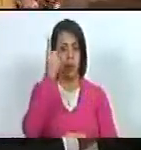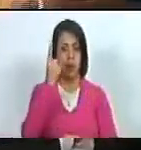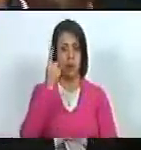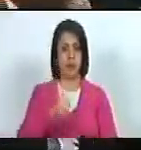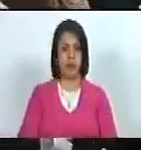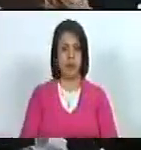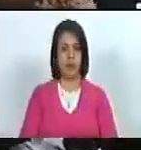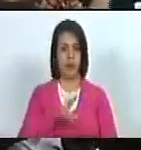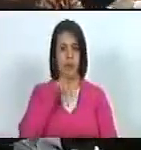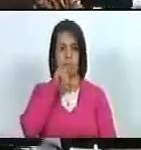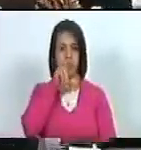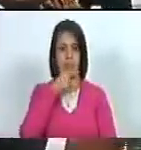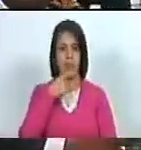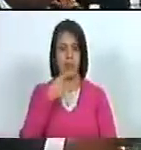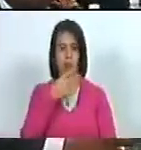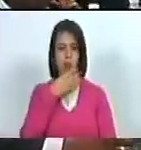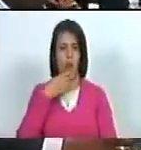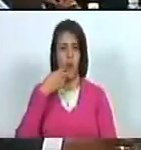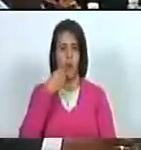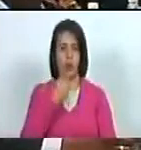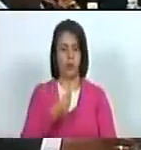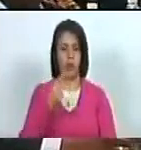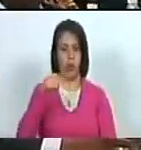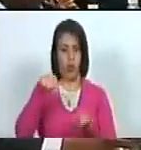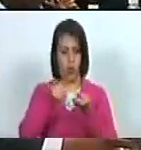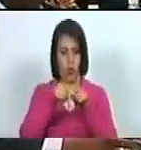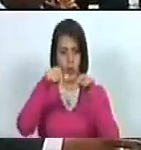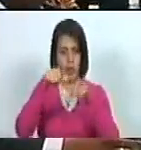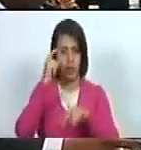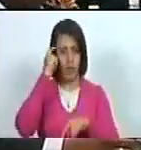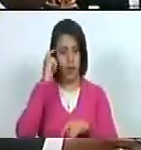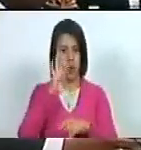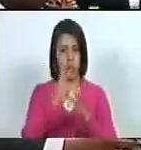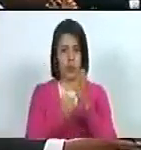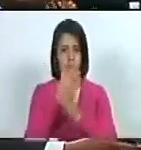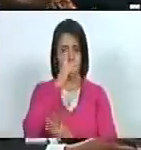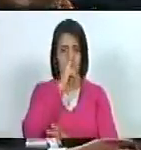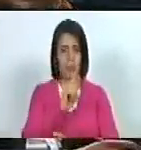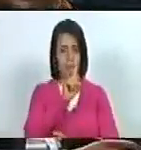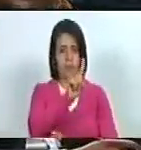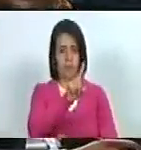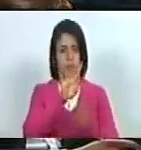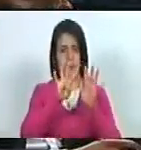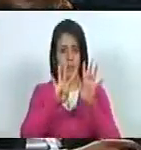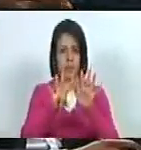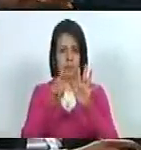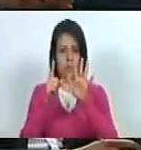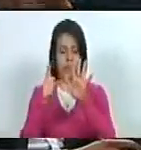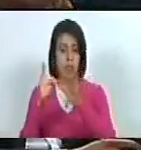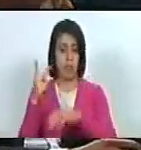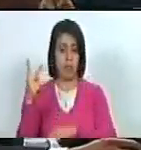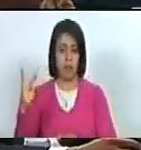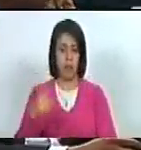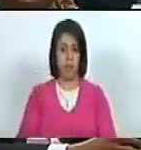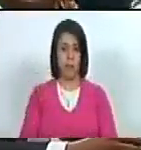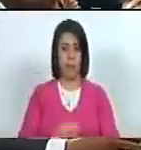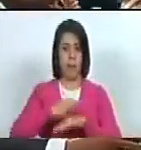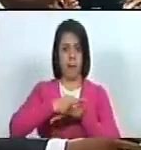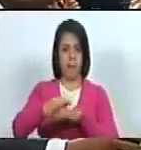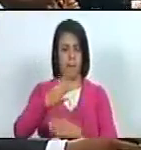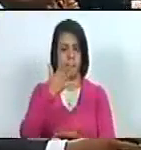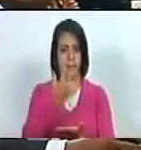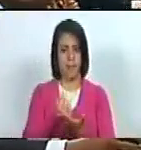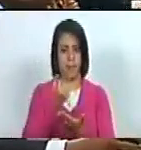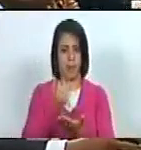hablarle a la juventud. Un día como hoy, 4 de mayo de 1962, en el municipio